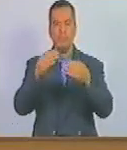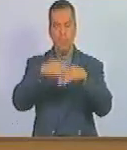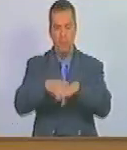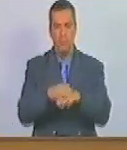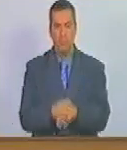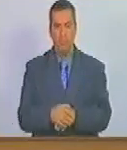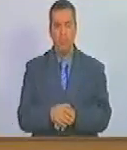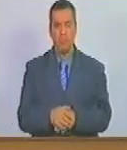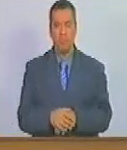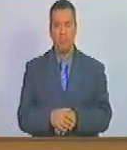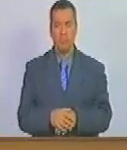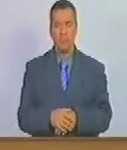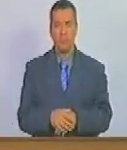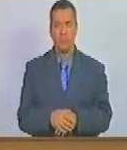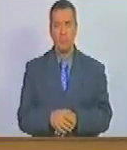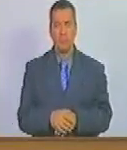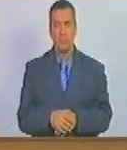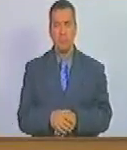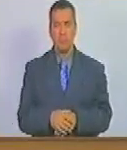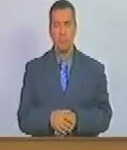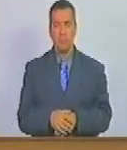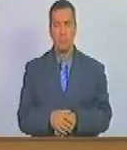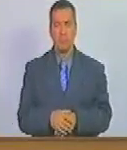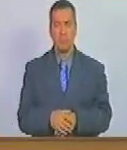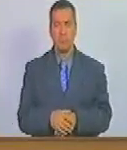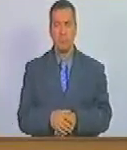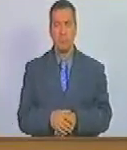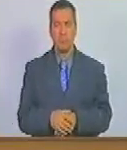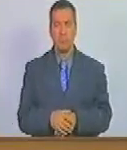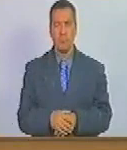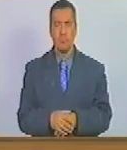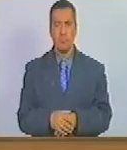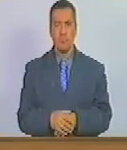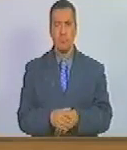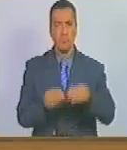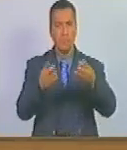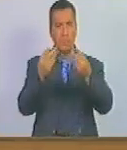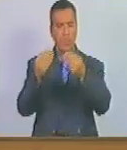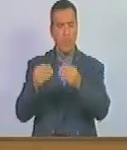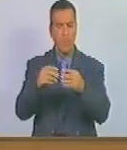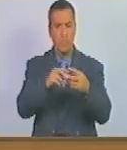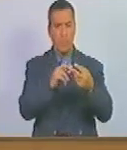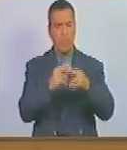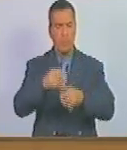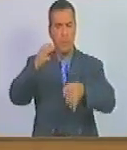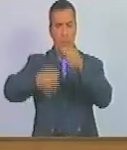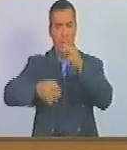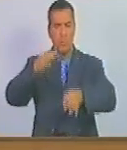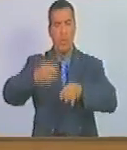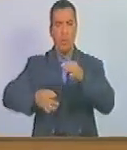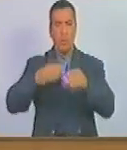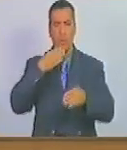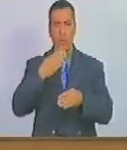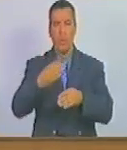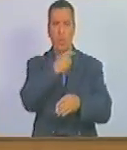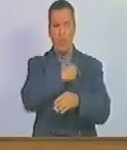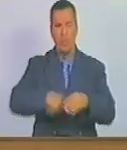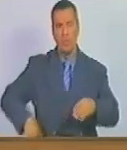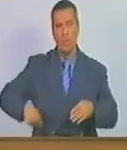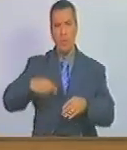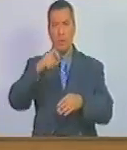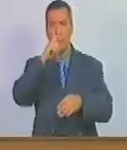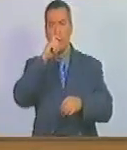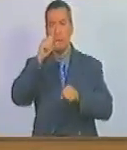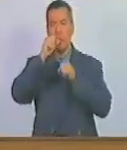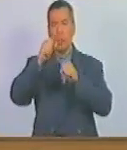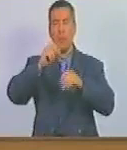de el cúmulo de instrumentos jurídicos que solicitó el presidente maduro